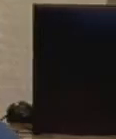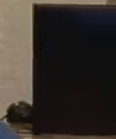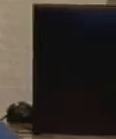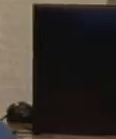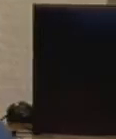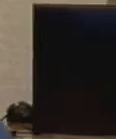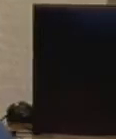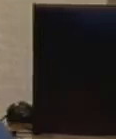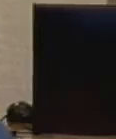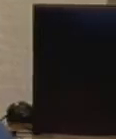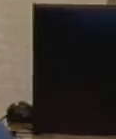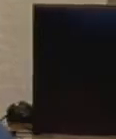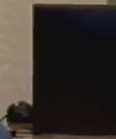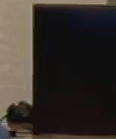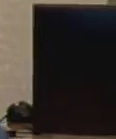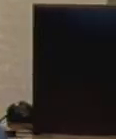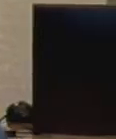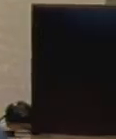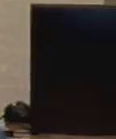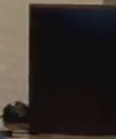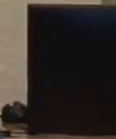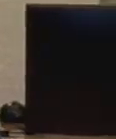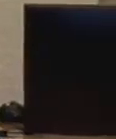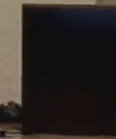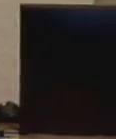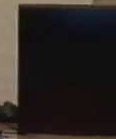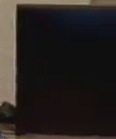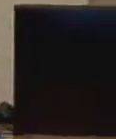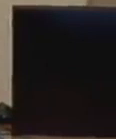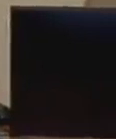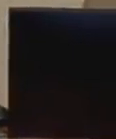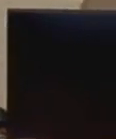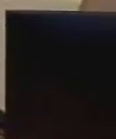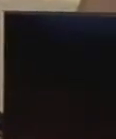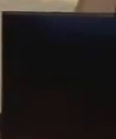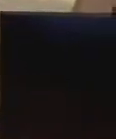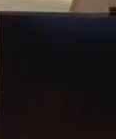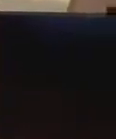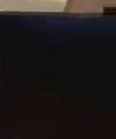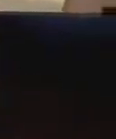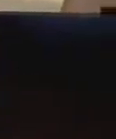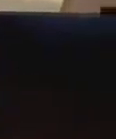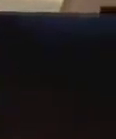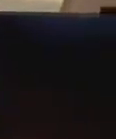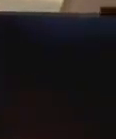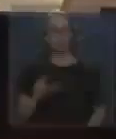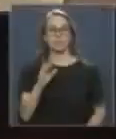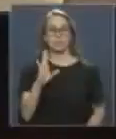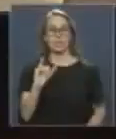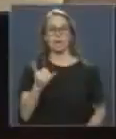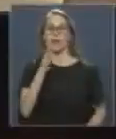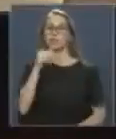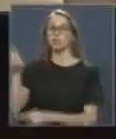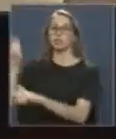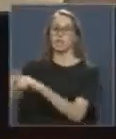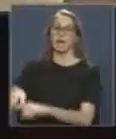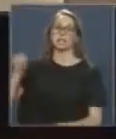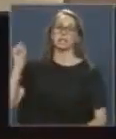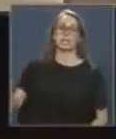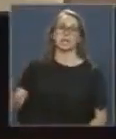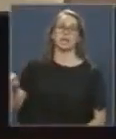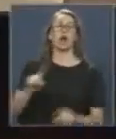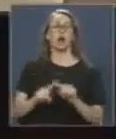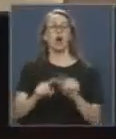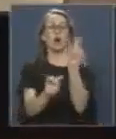Como se ha dicho acá en la Comisión de Cultura recibimos una indicación patrocinada por el diputado Zabac que no está acá, así como los